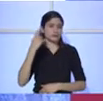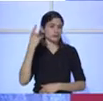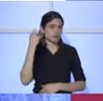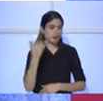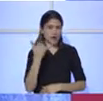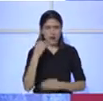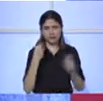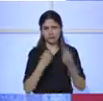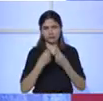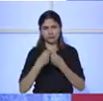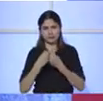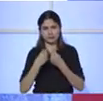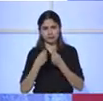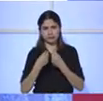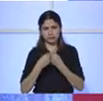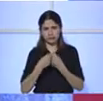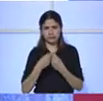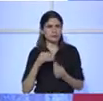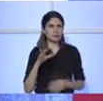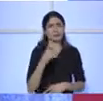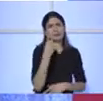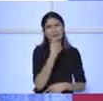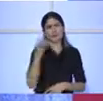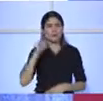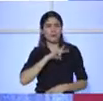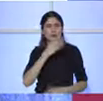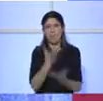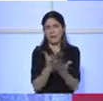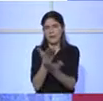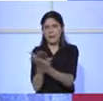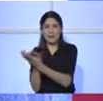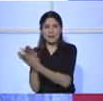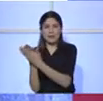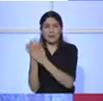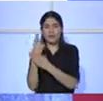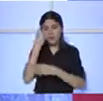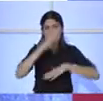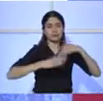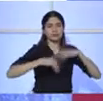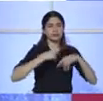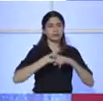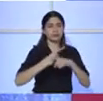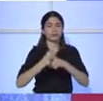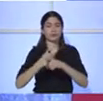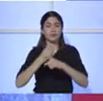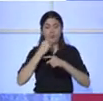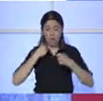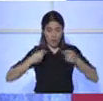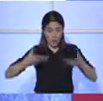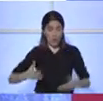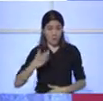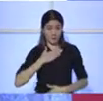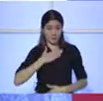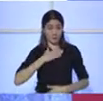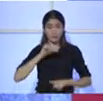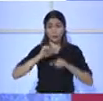Tenemos 7.000 demandas que estamos administrando como podemos. Ahora yo estoy reorganizando nuestro